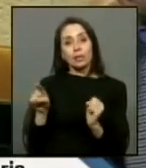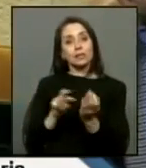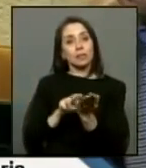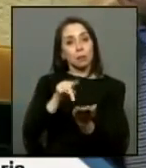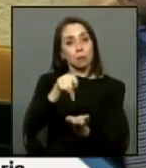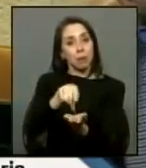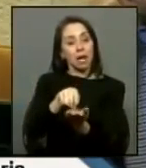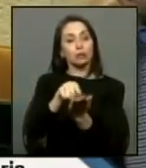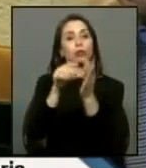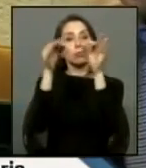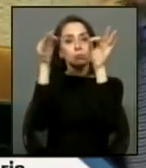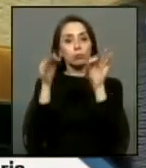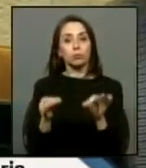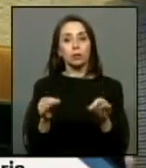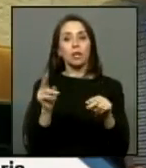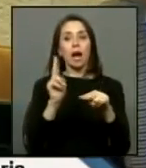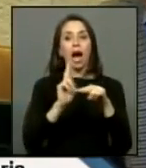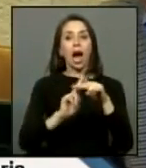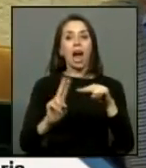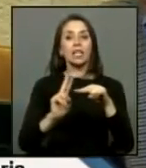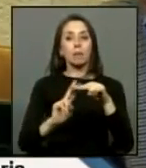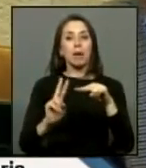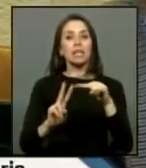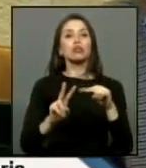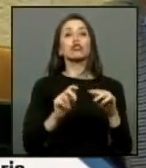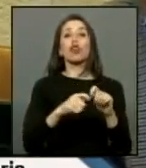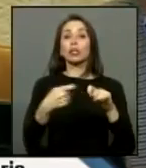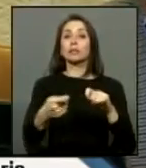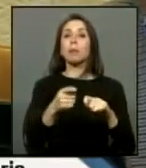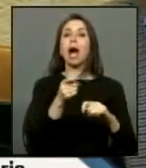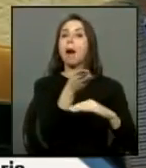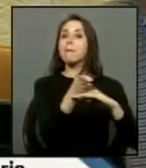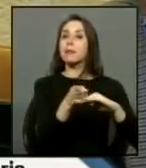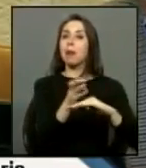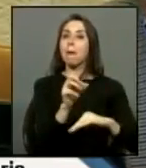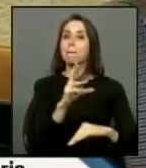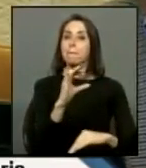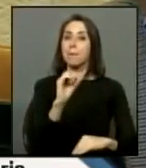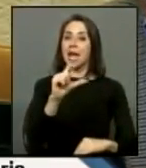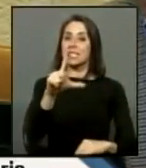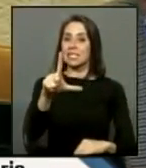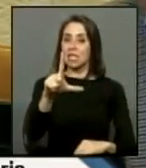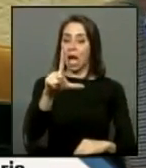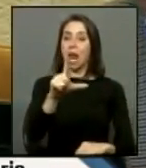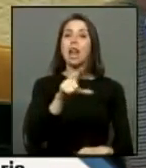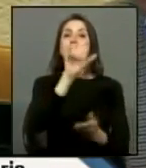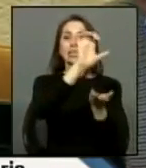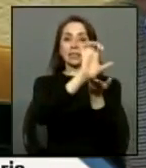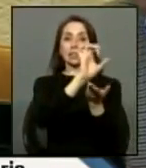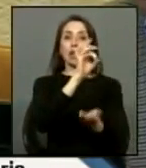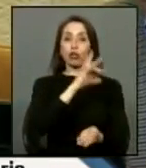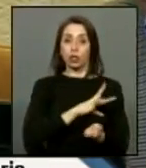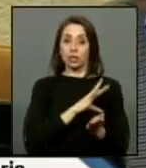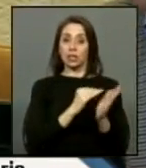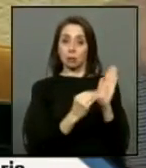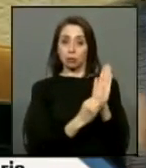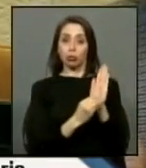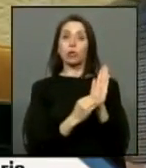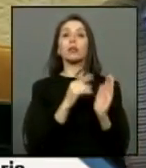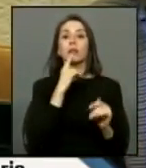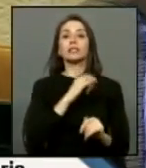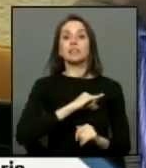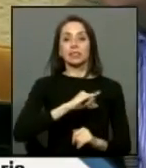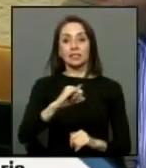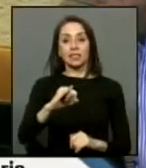definido como reparación parcial porque el Estado de Chile reconoce entonces que sigue